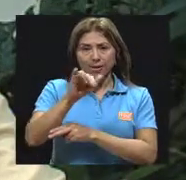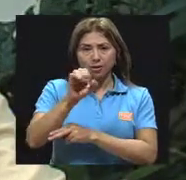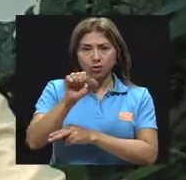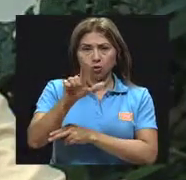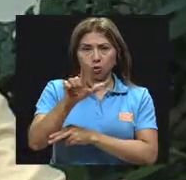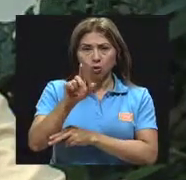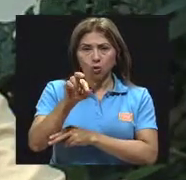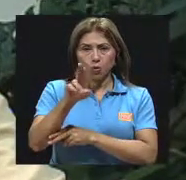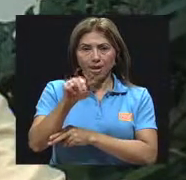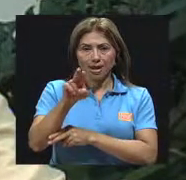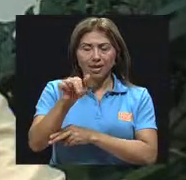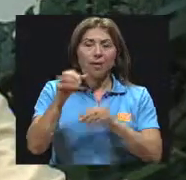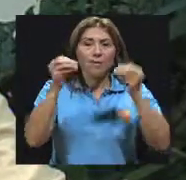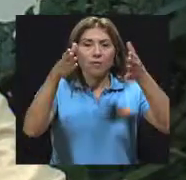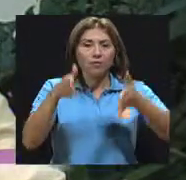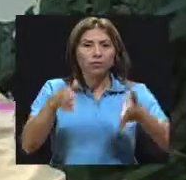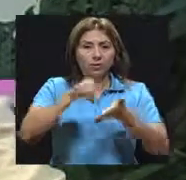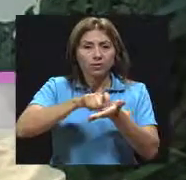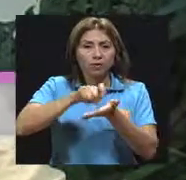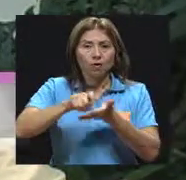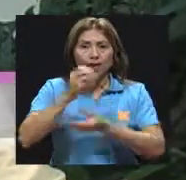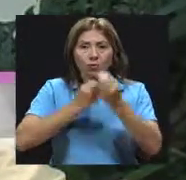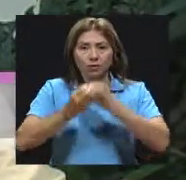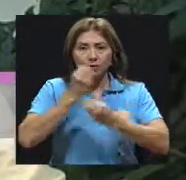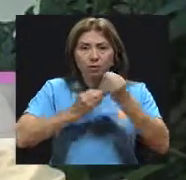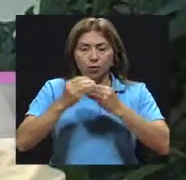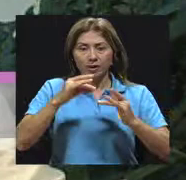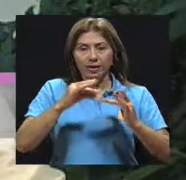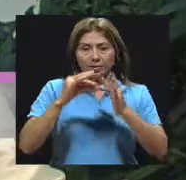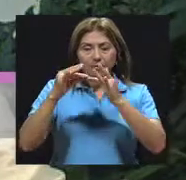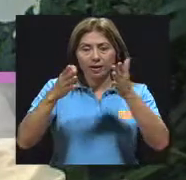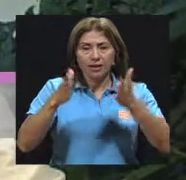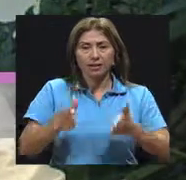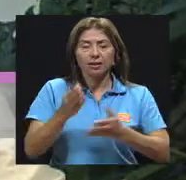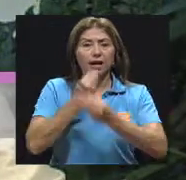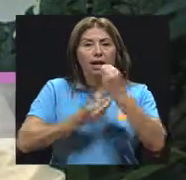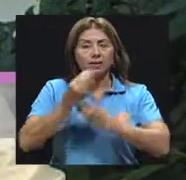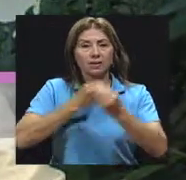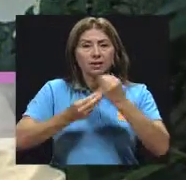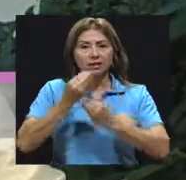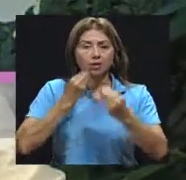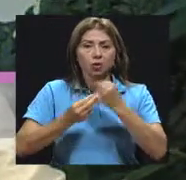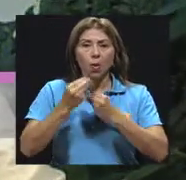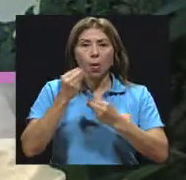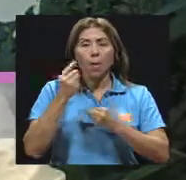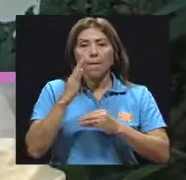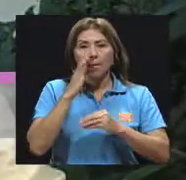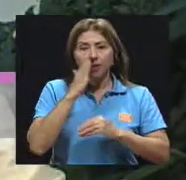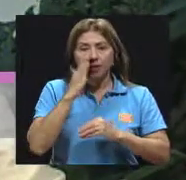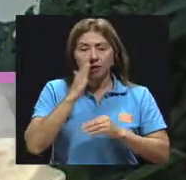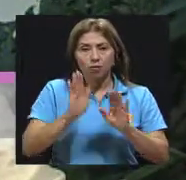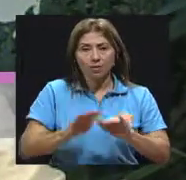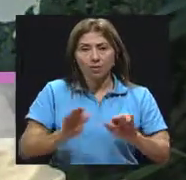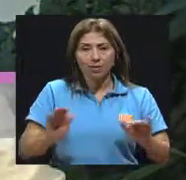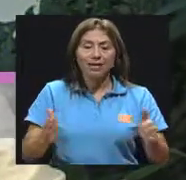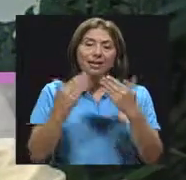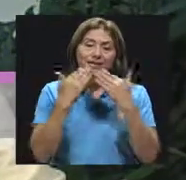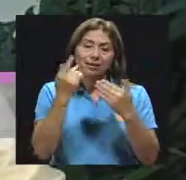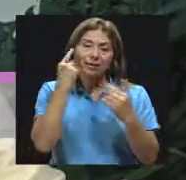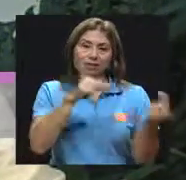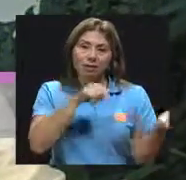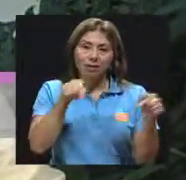es profesora de la Escuela de Nutrición y especialista en alimentación materno-infantil. Muchísimas gracias Marisol por